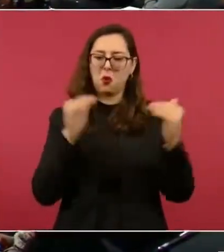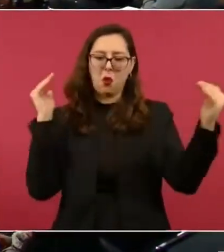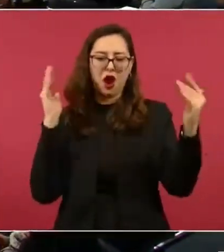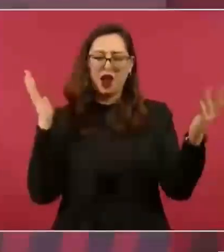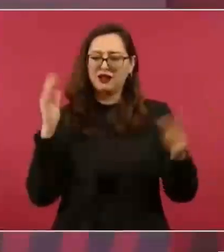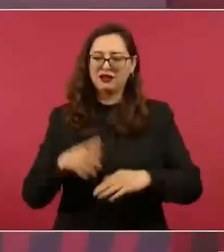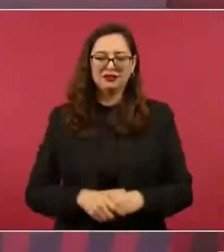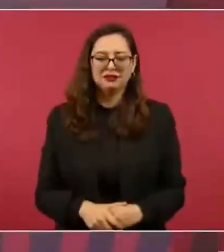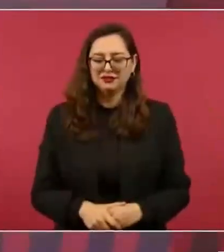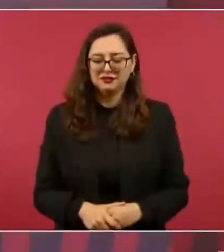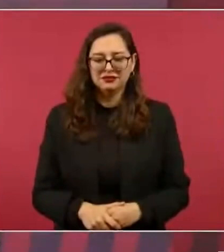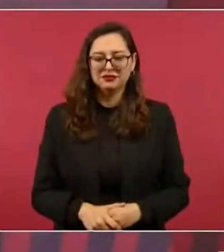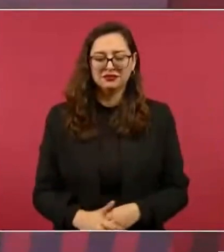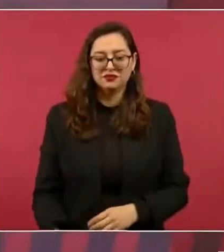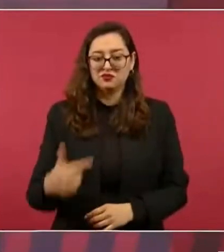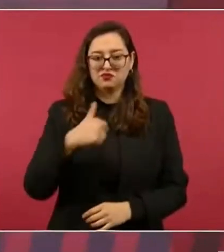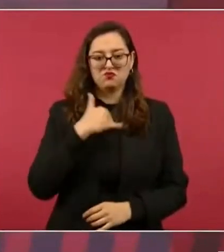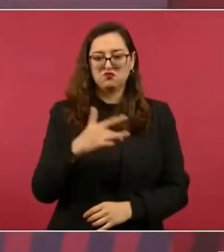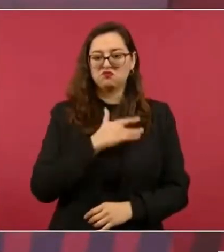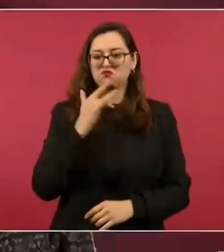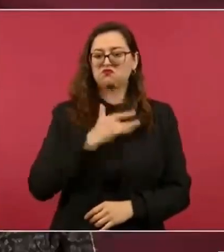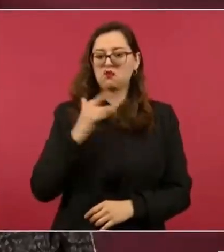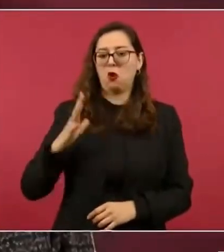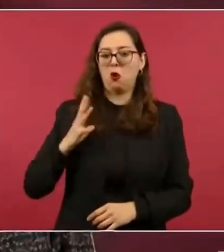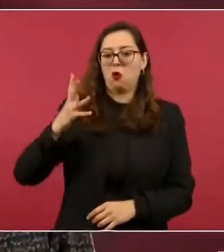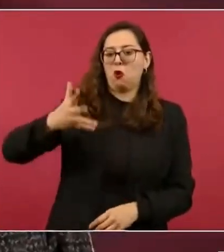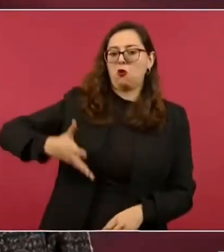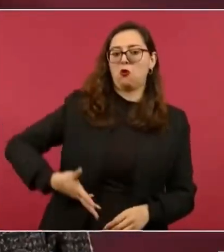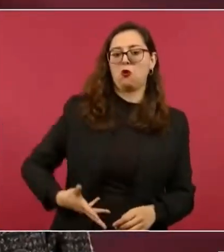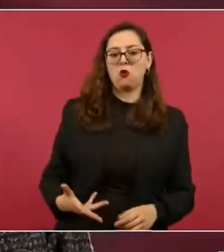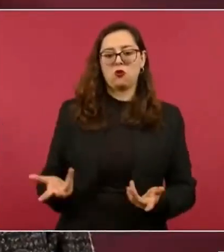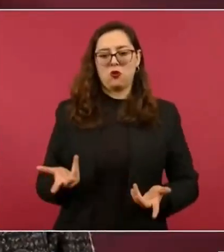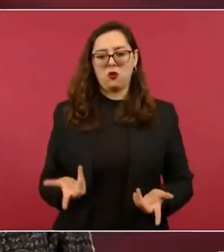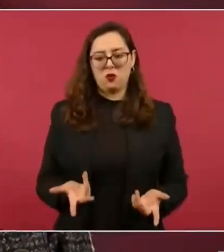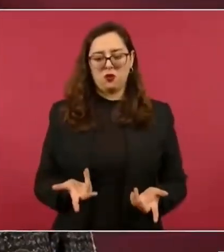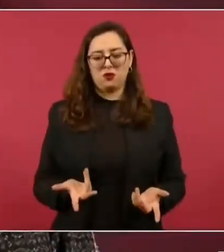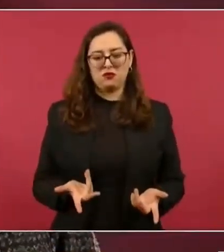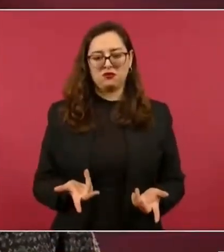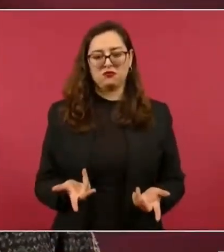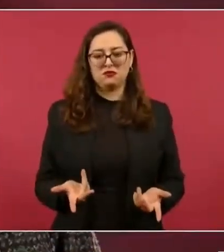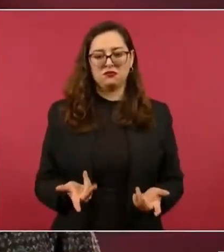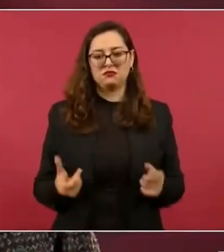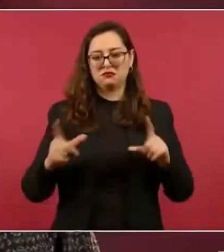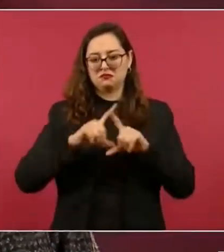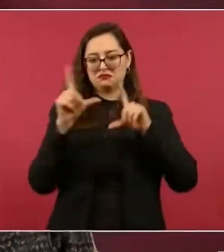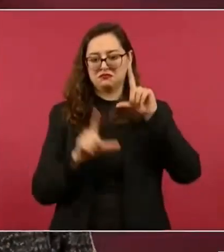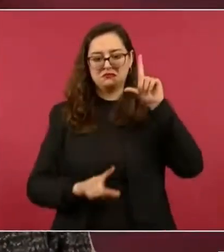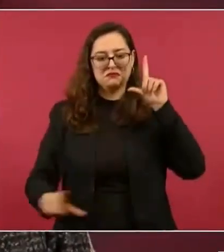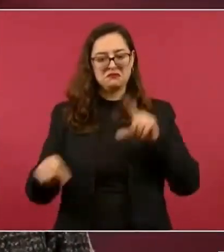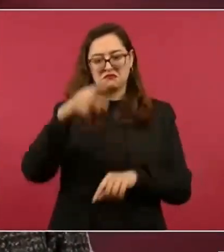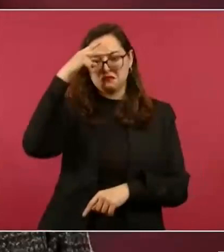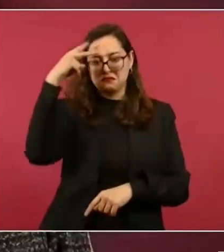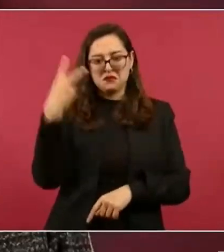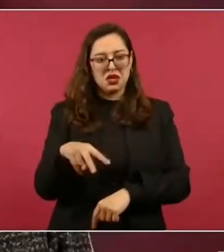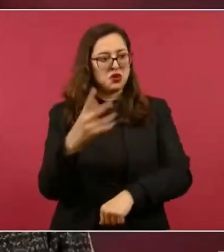siento orgulloso de representar a un pueblo honesto,